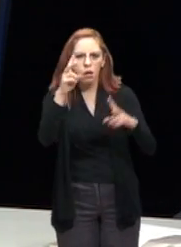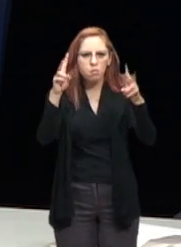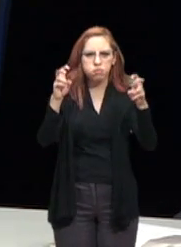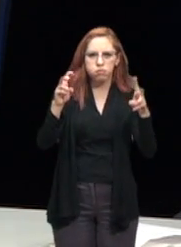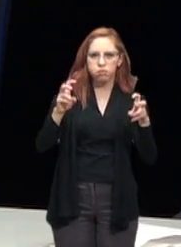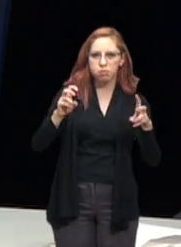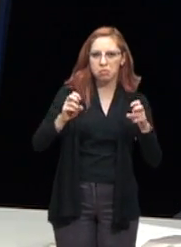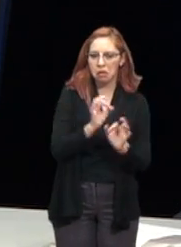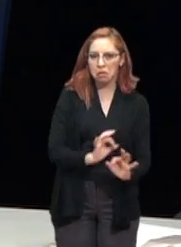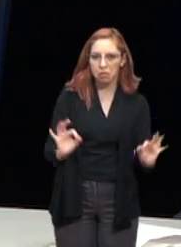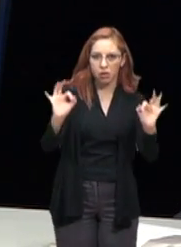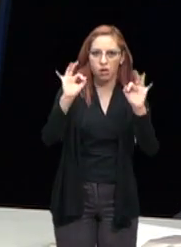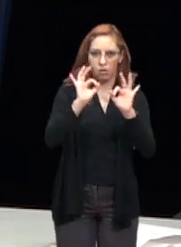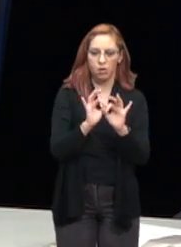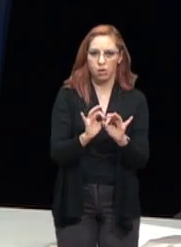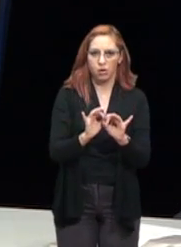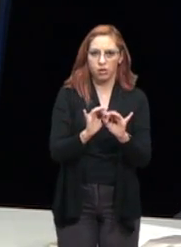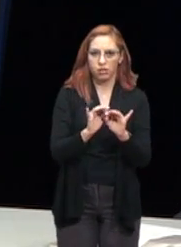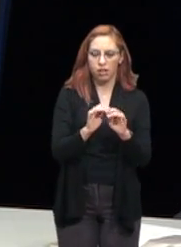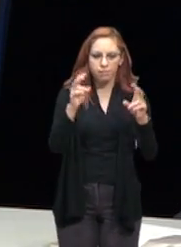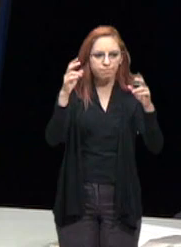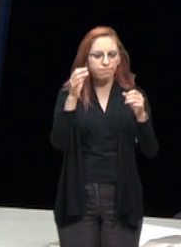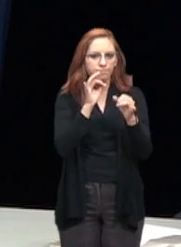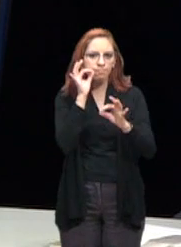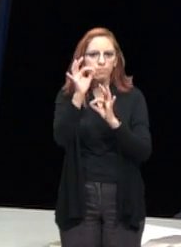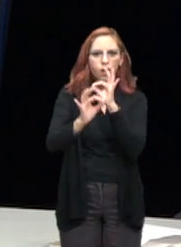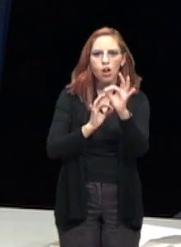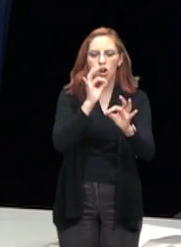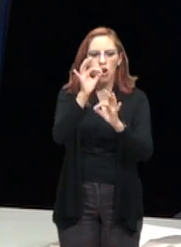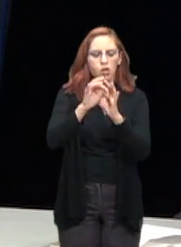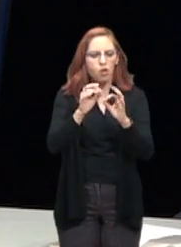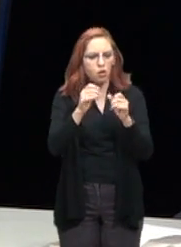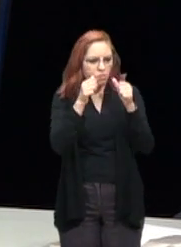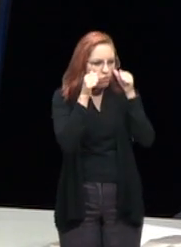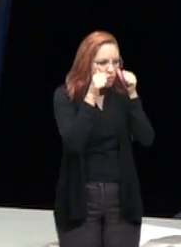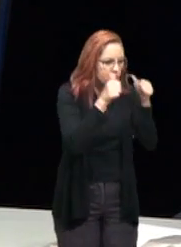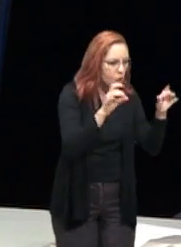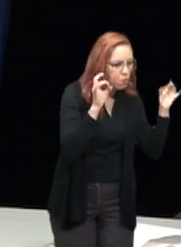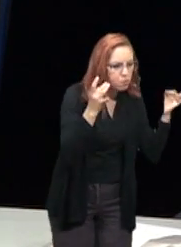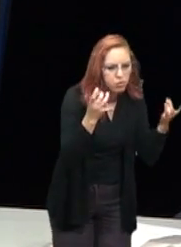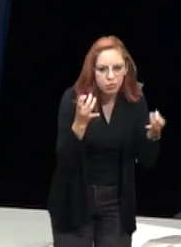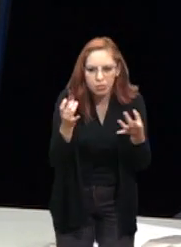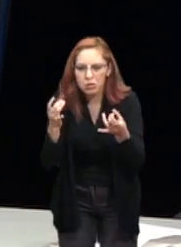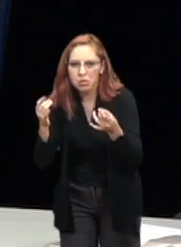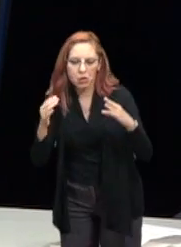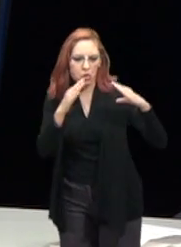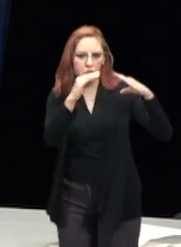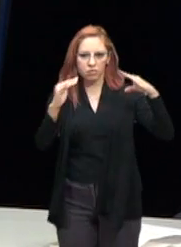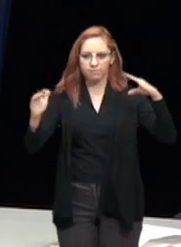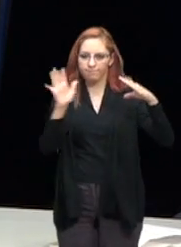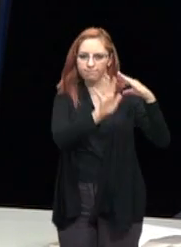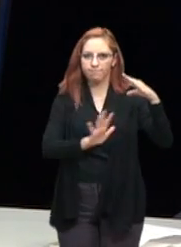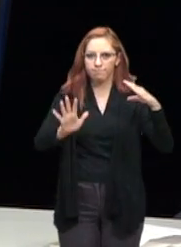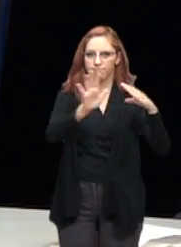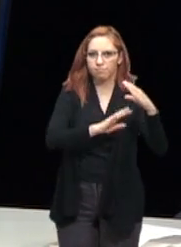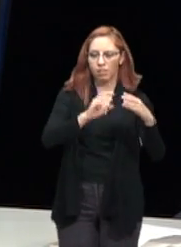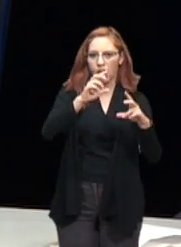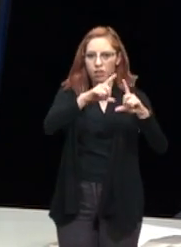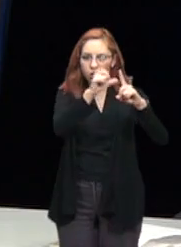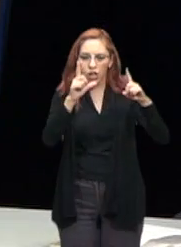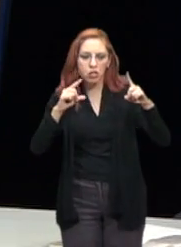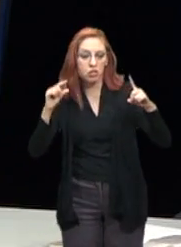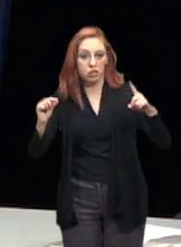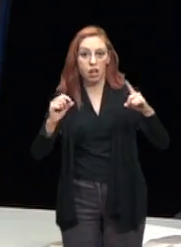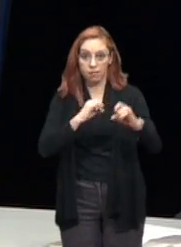relevantes, las noticias que han acaparado la atención a nivel local y nacional y en algunos casos